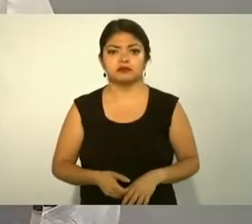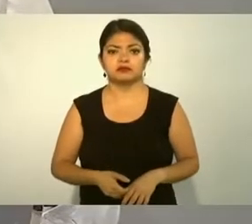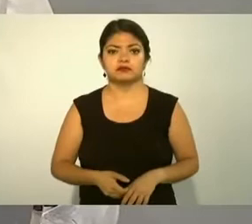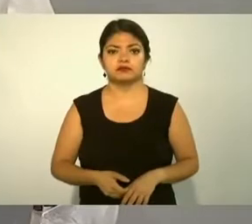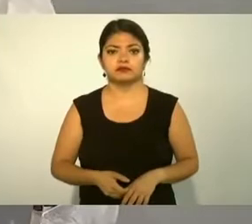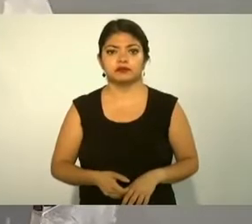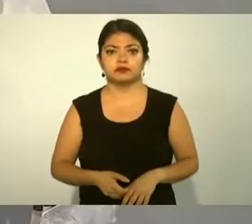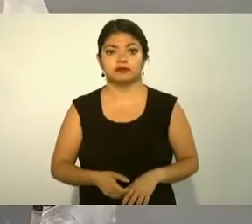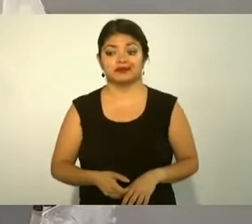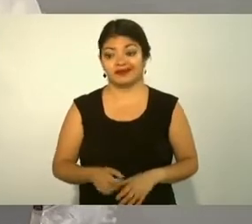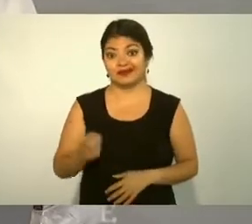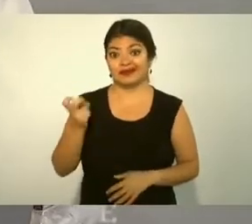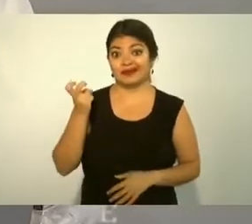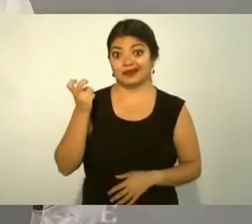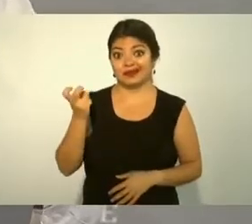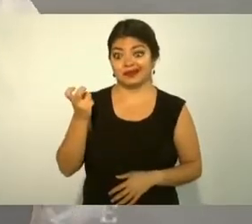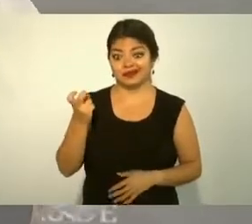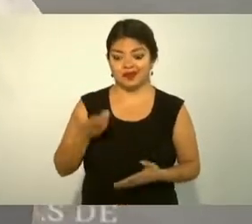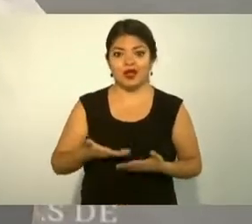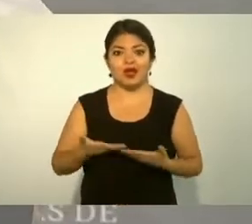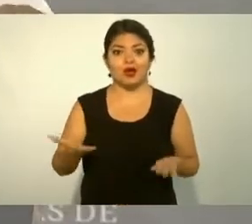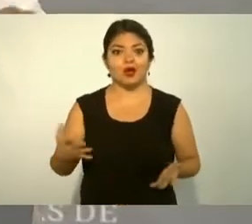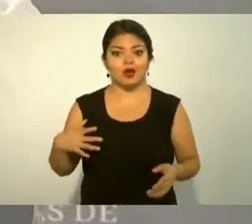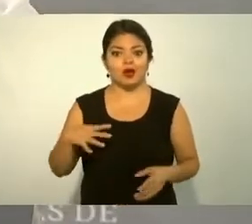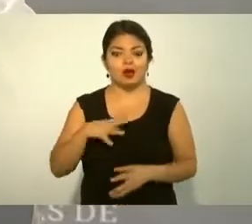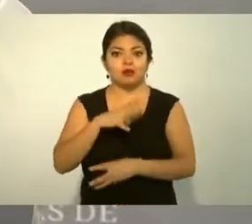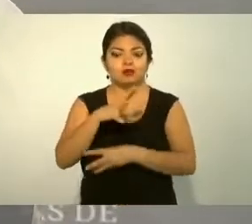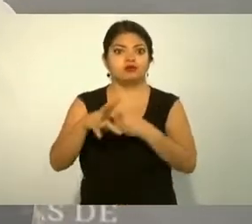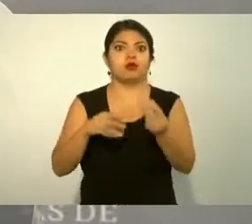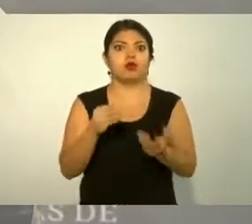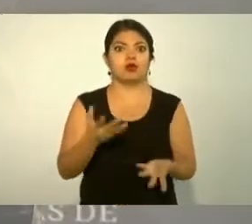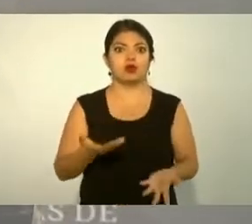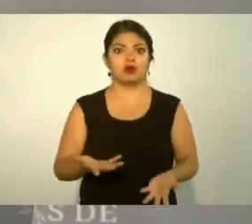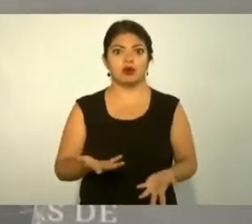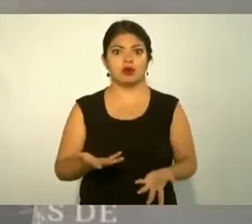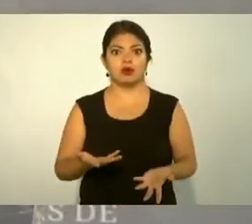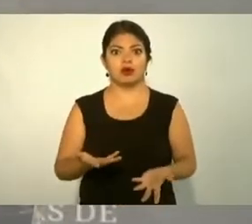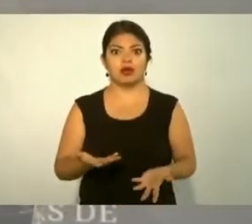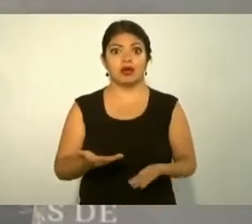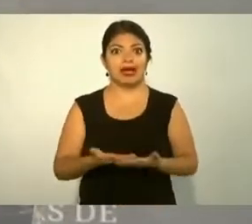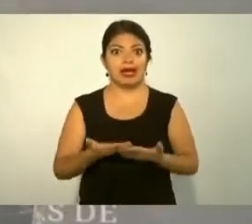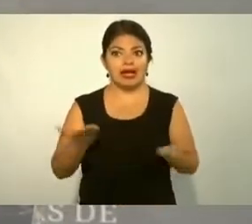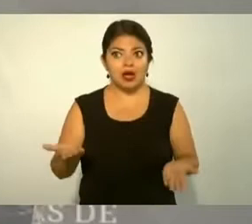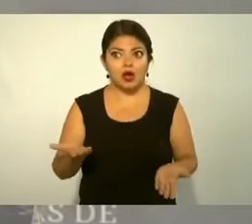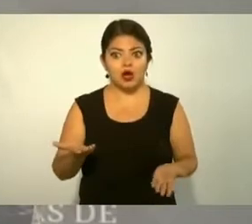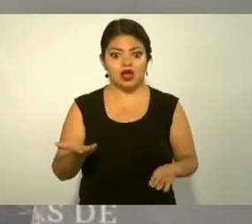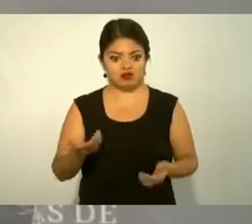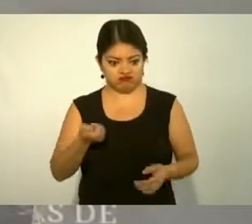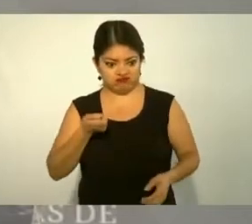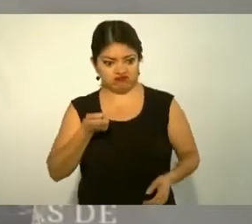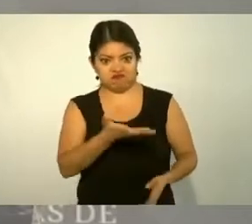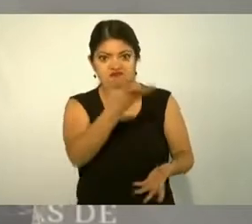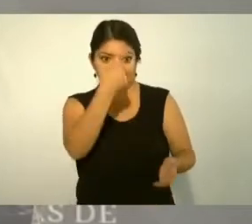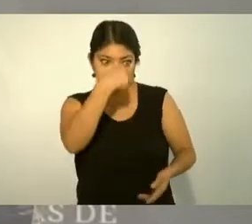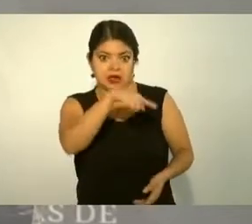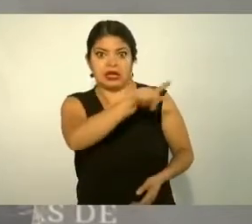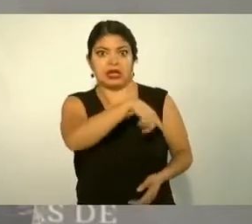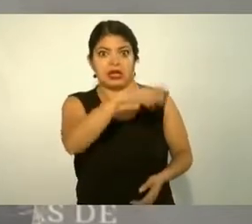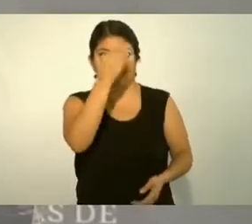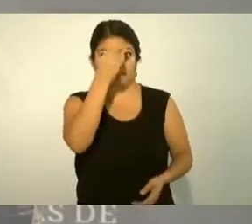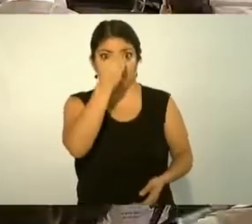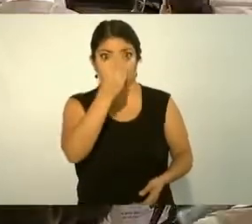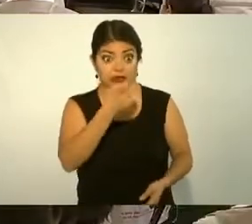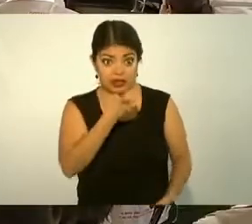ahí está ahora lo que está pasando es tengan para que aprendan eso no